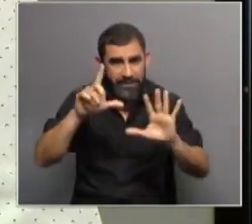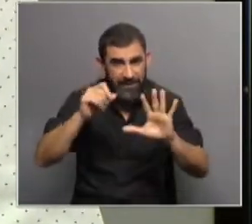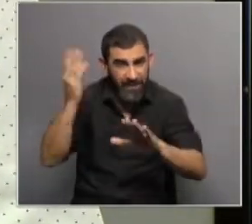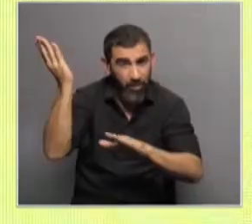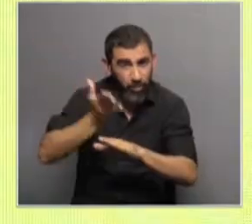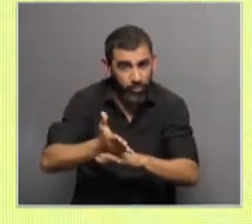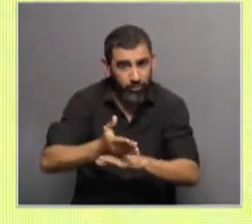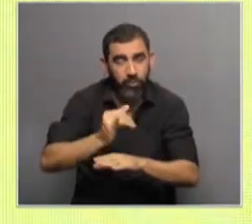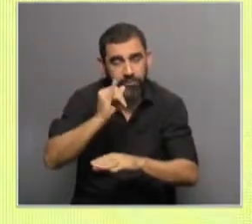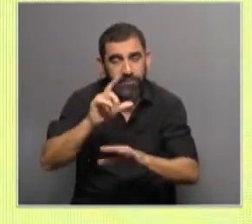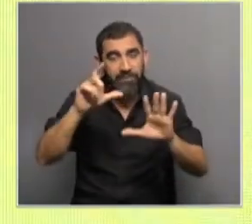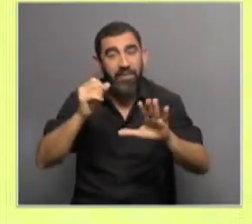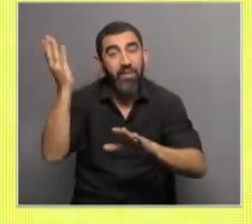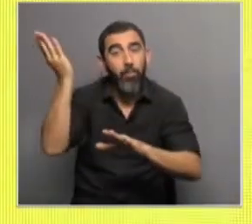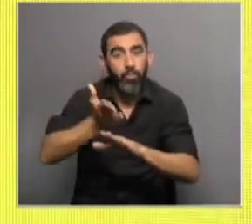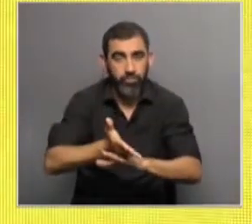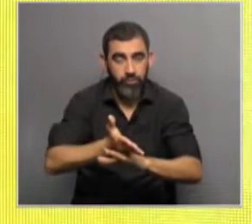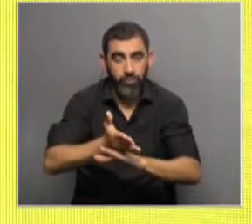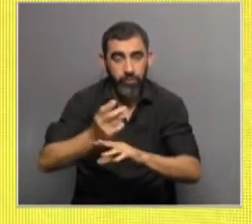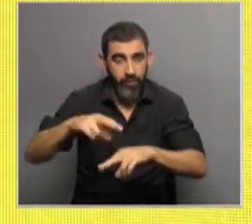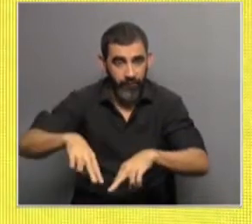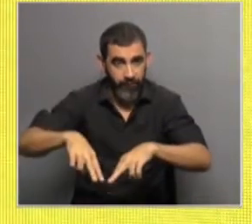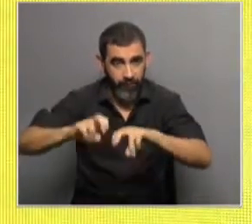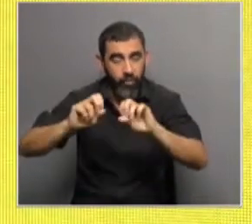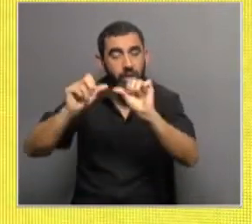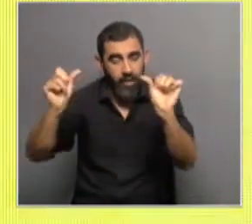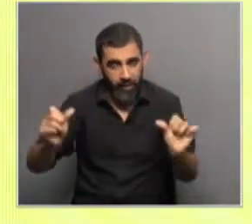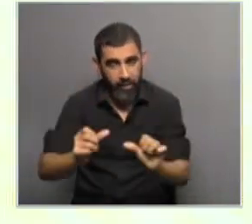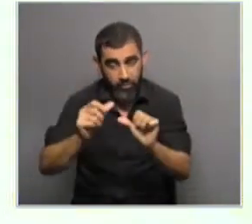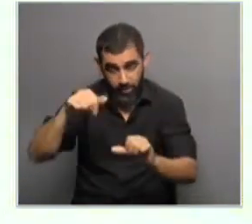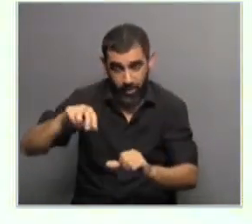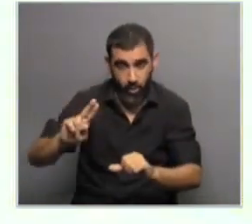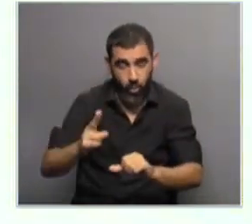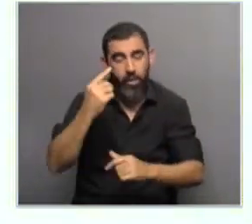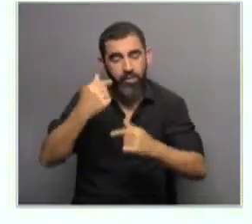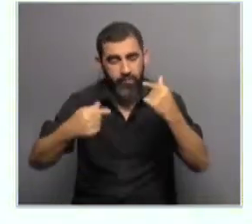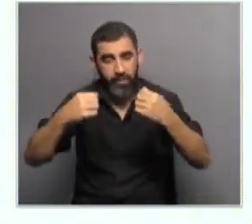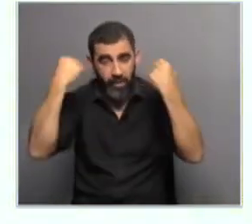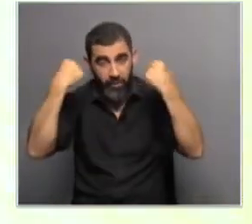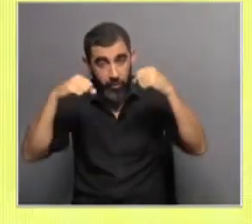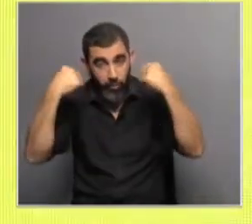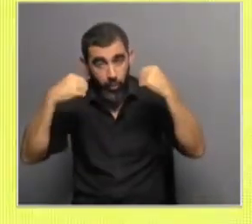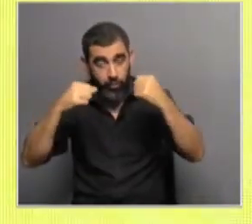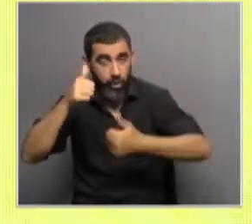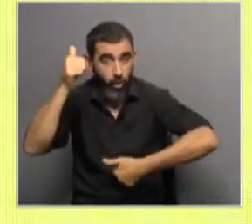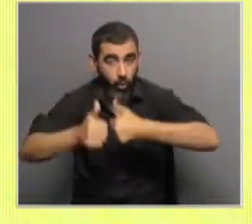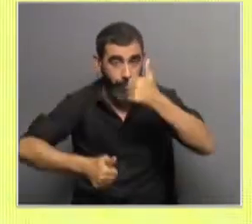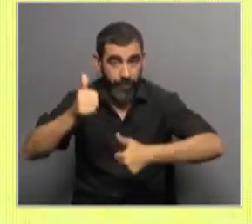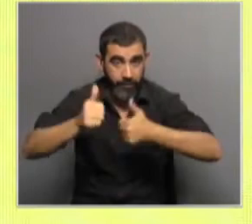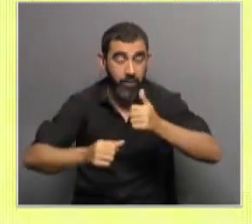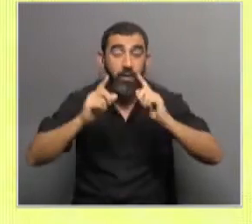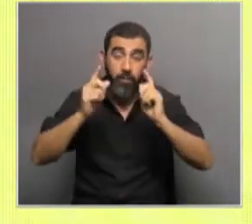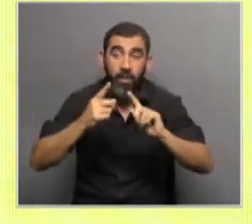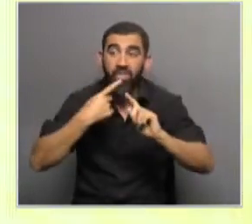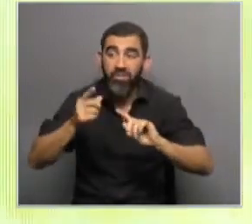70%. 70%, sí, en varias investigaciones que ha realizado acá en Uruguay con varios deportistas de alto rendimiento. Y también decía que era una